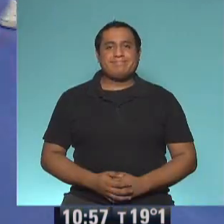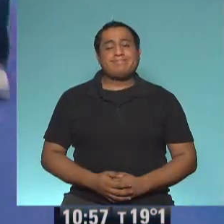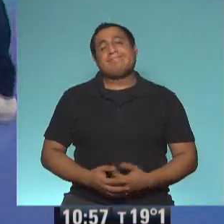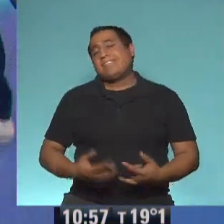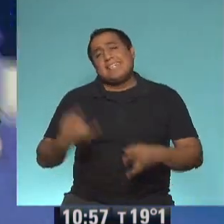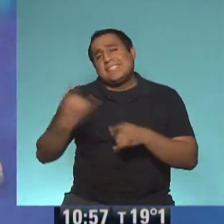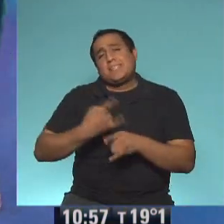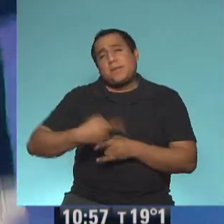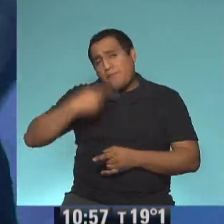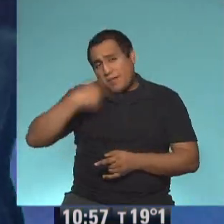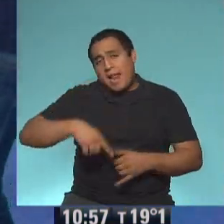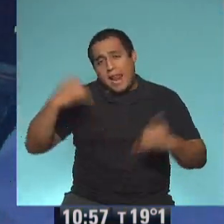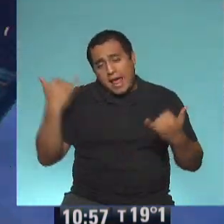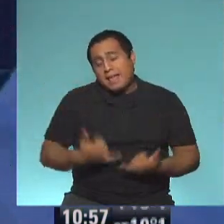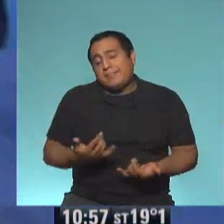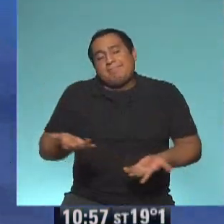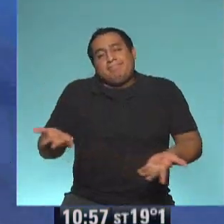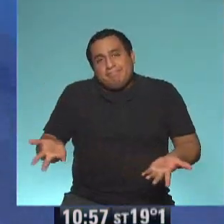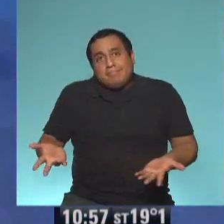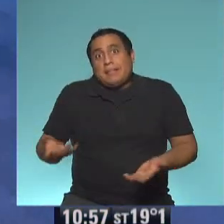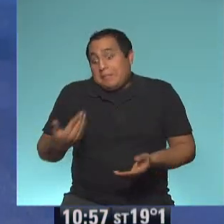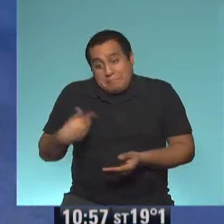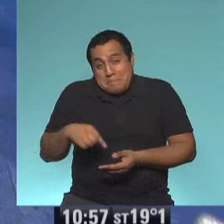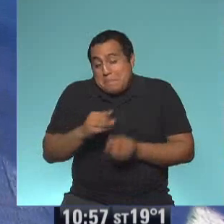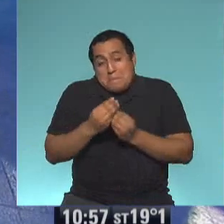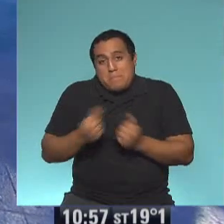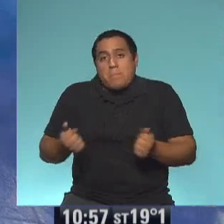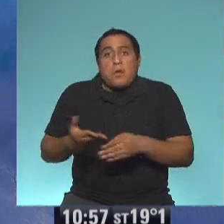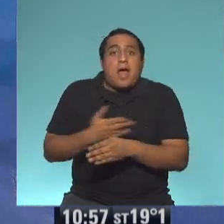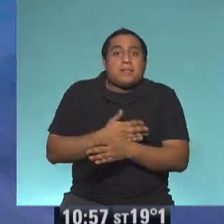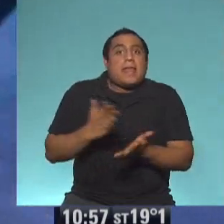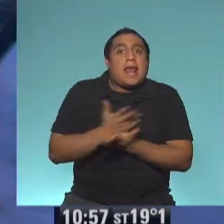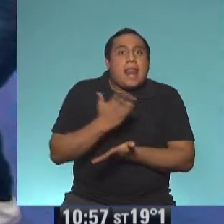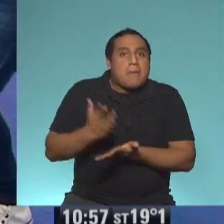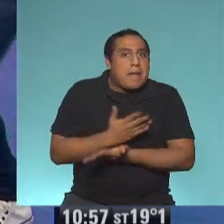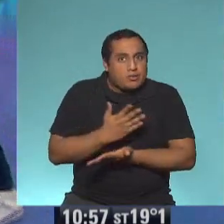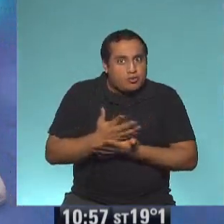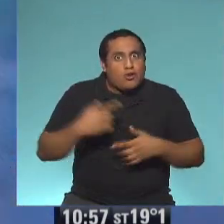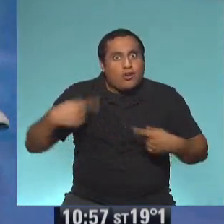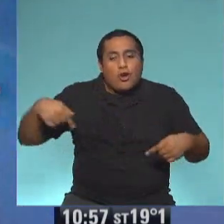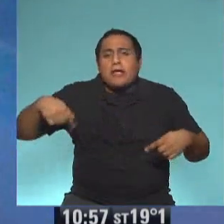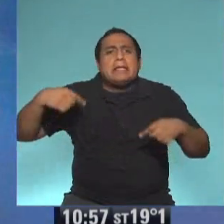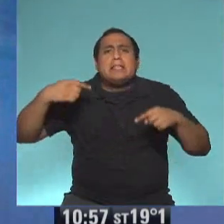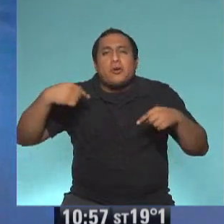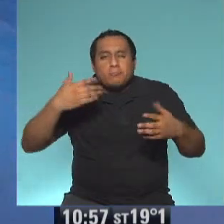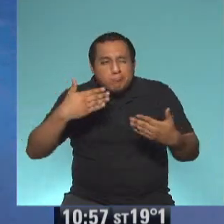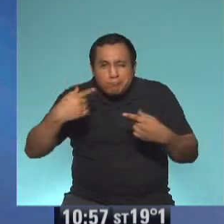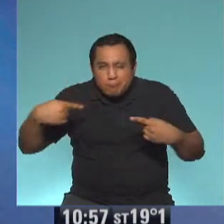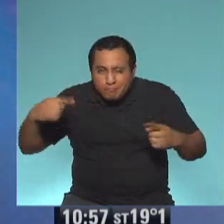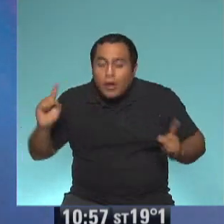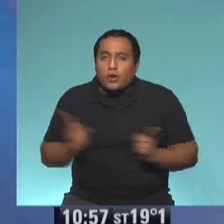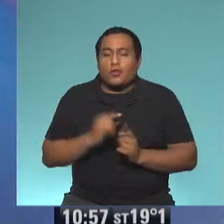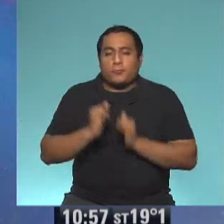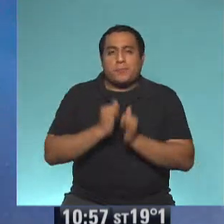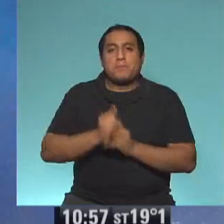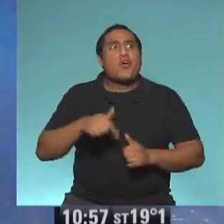Todo concluye al fin, todo tiene un final. Ya casi nos vamos, pero antes llegó el momento de repasar todo lo que hicimos en este maravilloso día. ¿Y qué hicimos hoy,